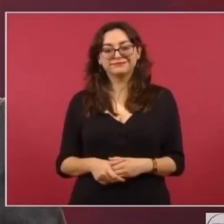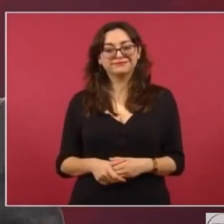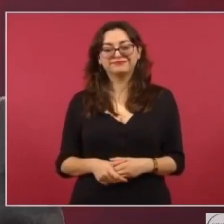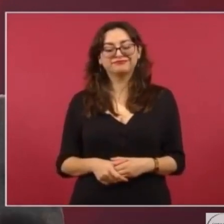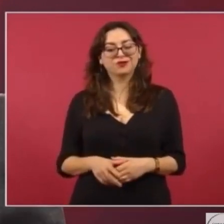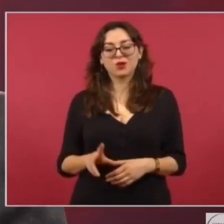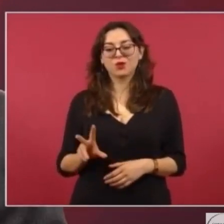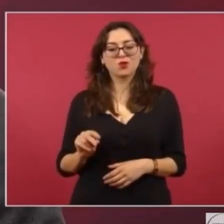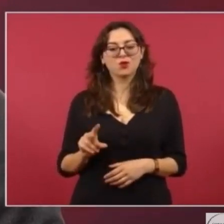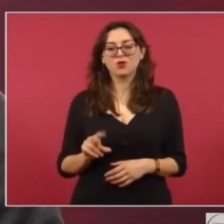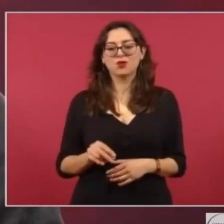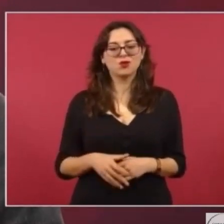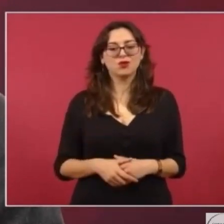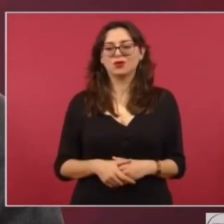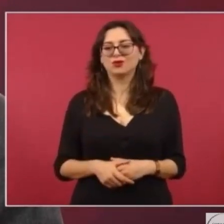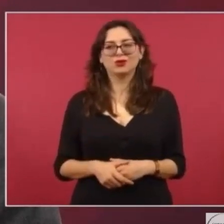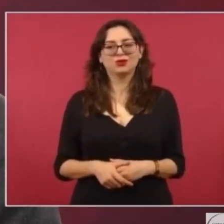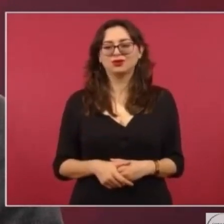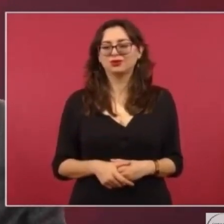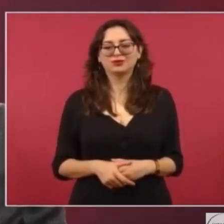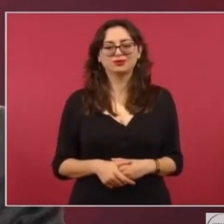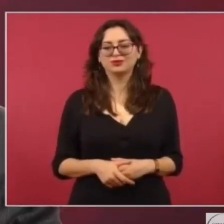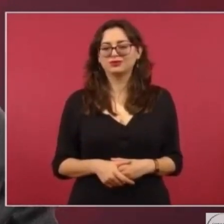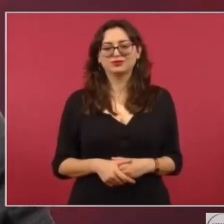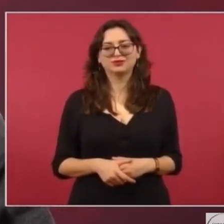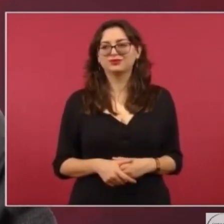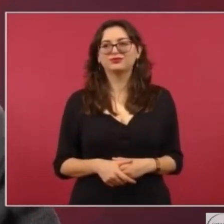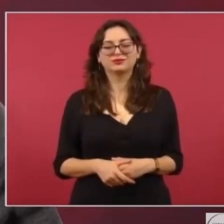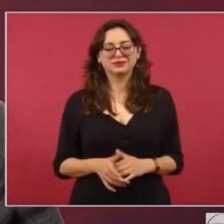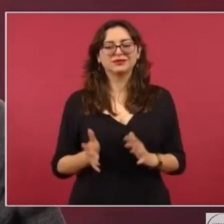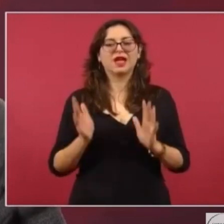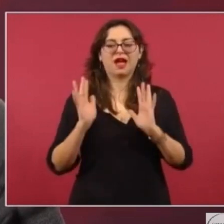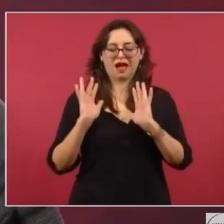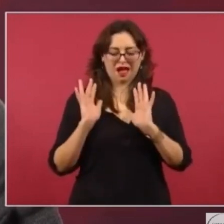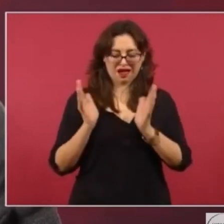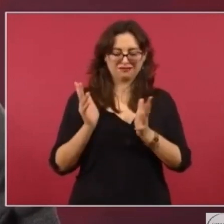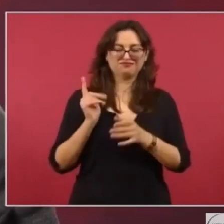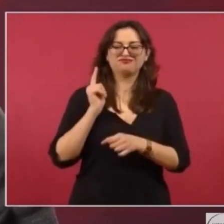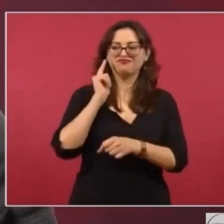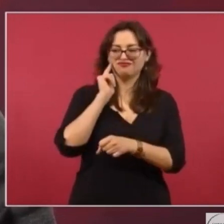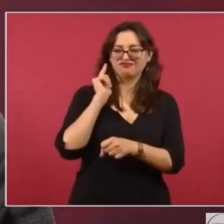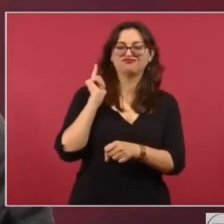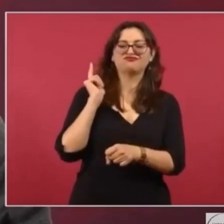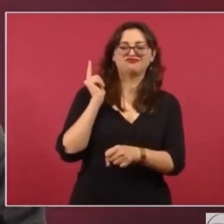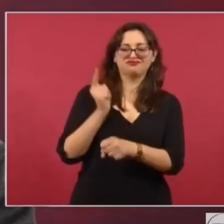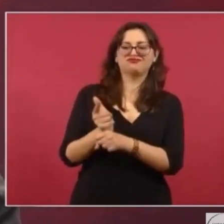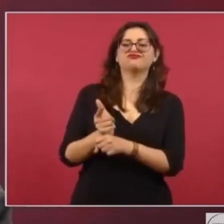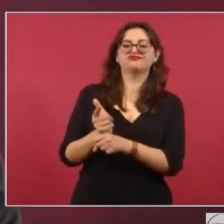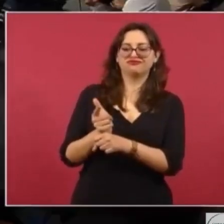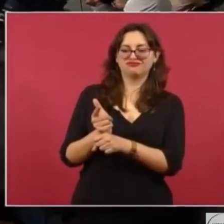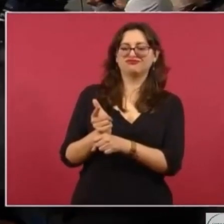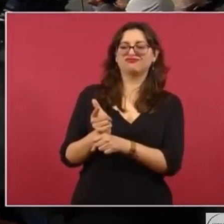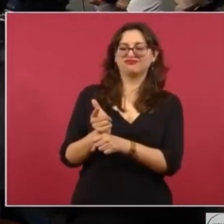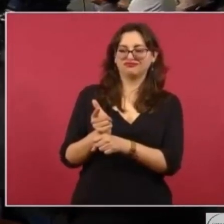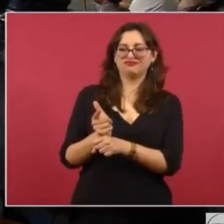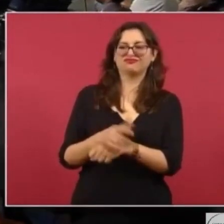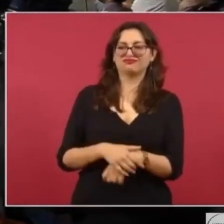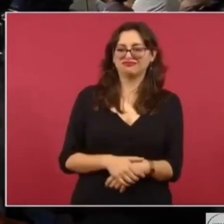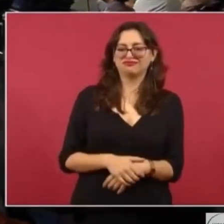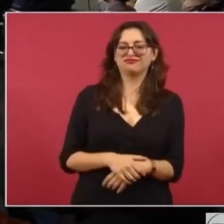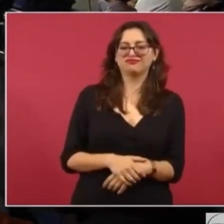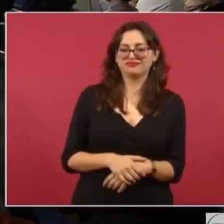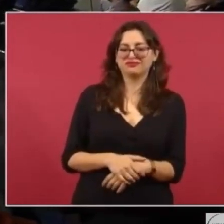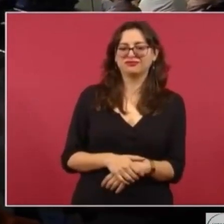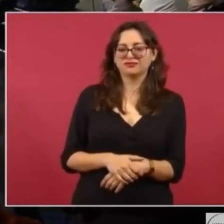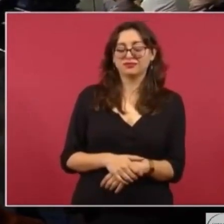Ya no es el tiempo que... No, el Instituto... ¿Cómo se llama? ¿Qué